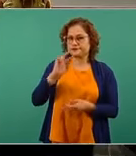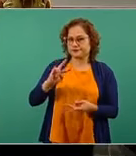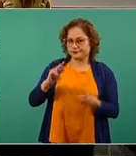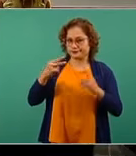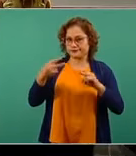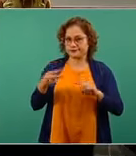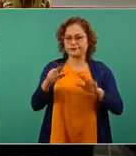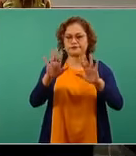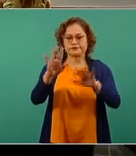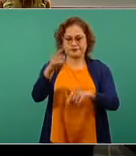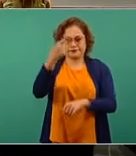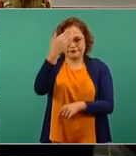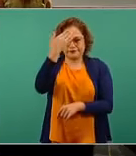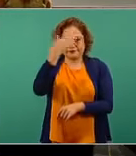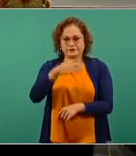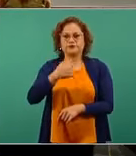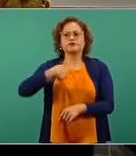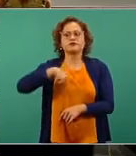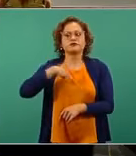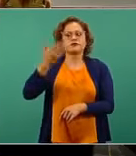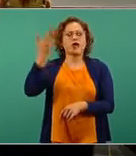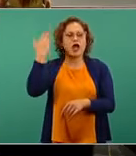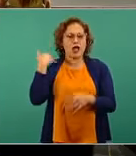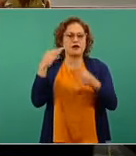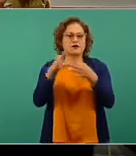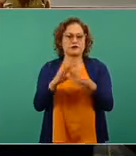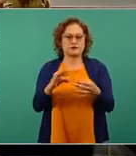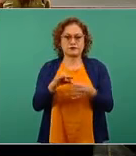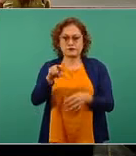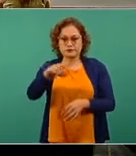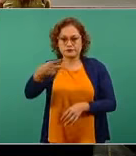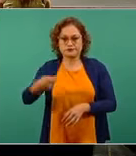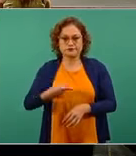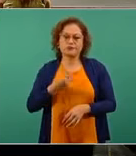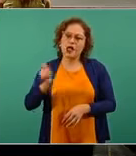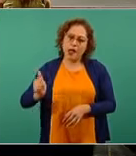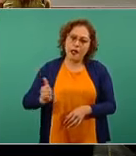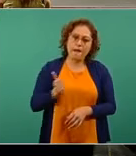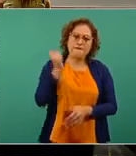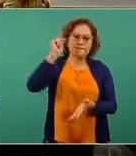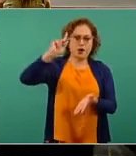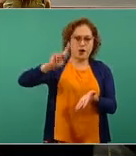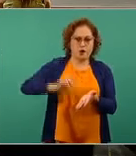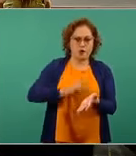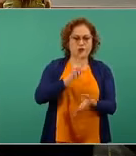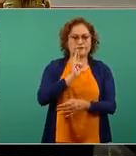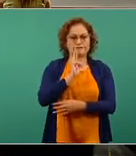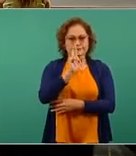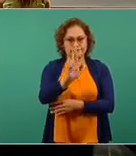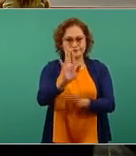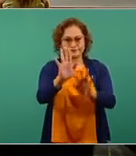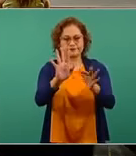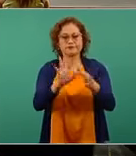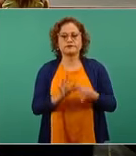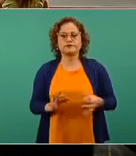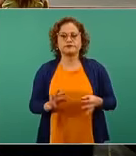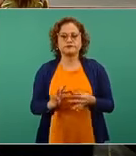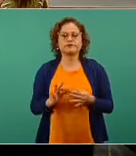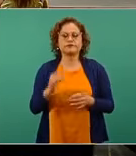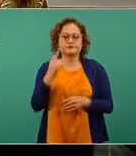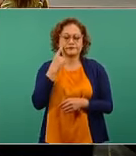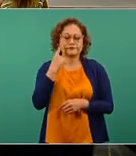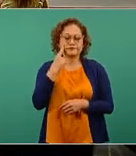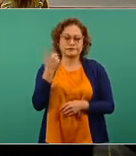Habíamos comentado y lo retomamos, agradeciendo la pregunta que nos hace Liliana Noble de Pulso Saludable, que las